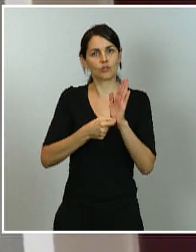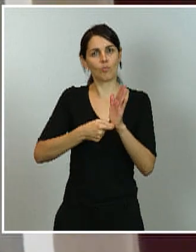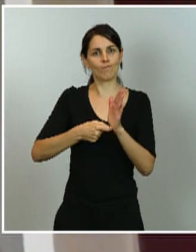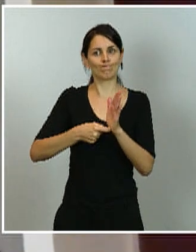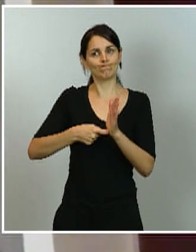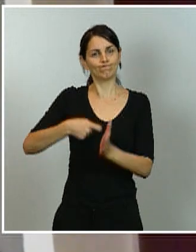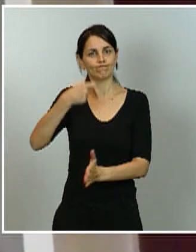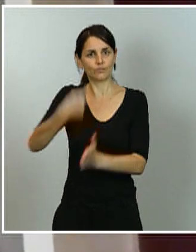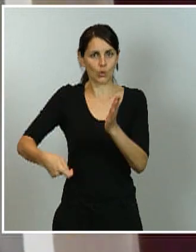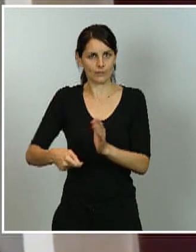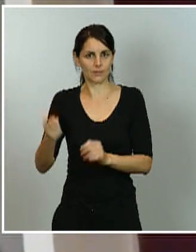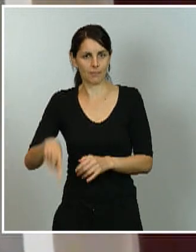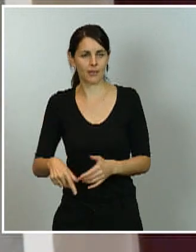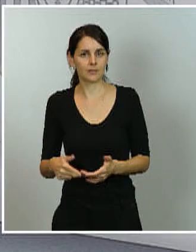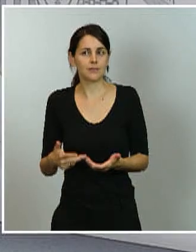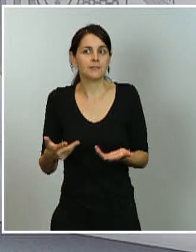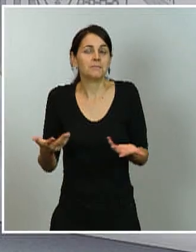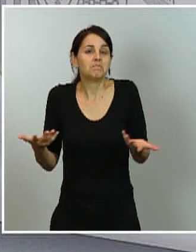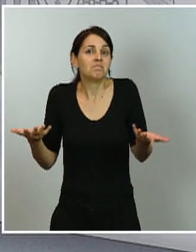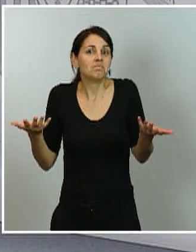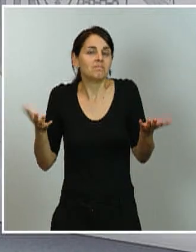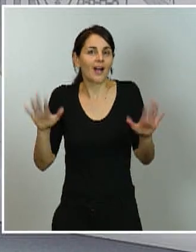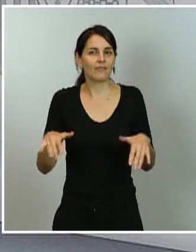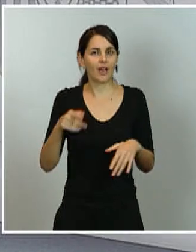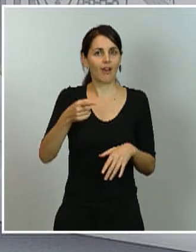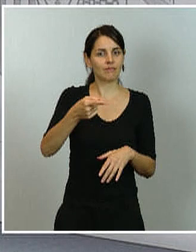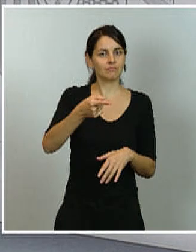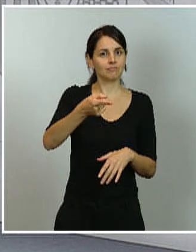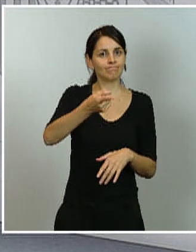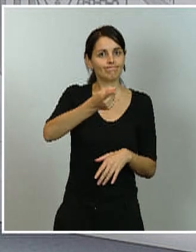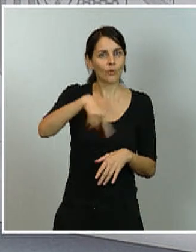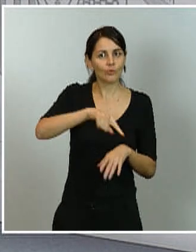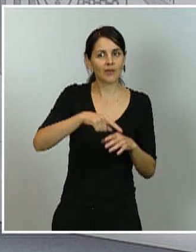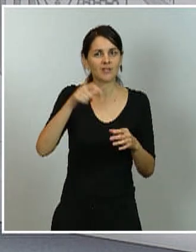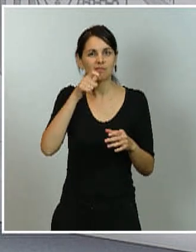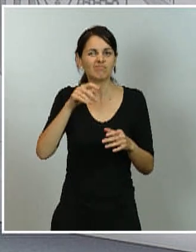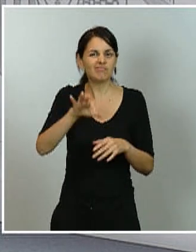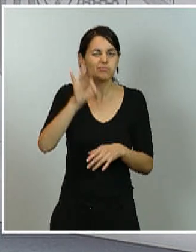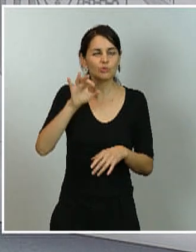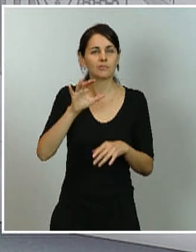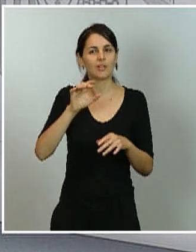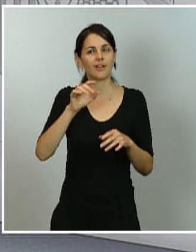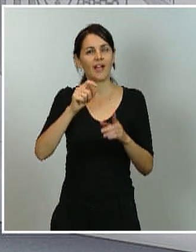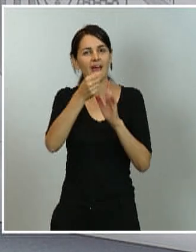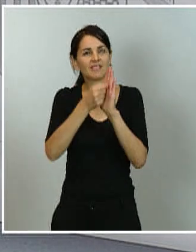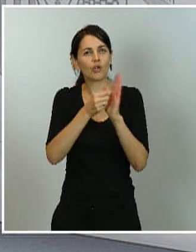les ha hecho, finalmente, inclinarse por que se unifiquen los criterios? Y también, una pregunta práctica. Si